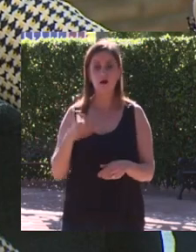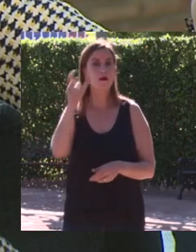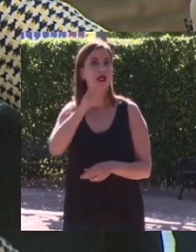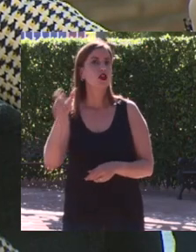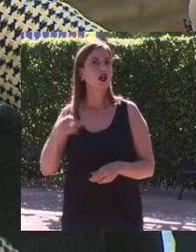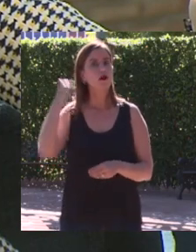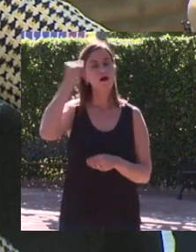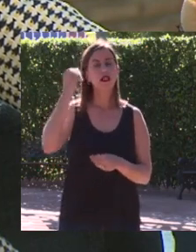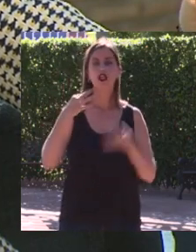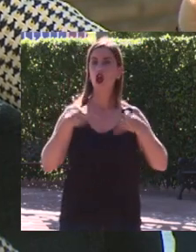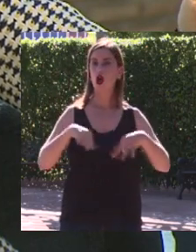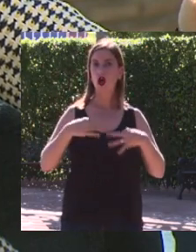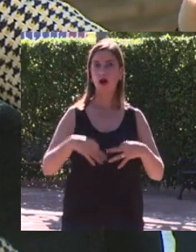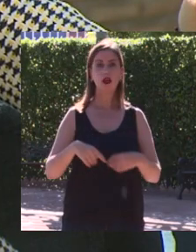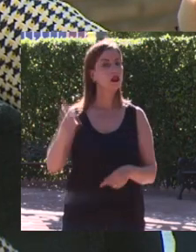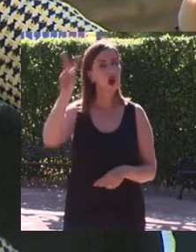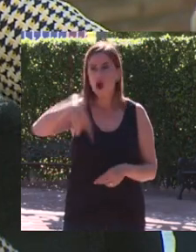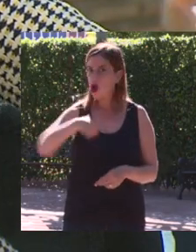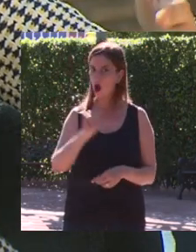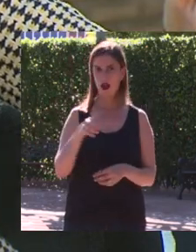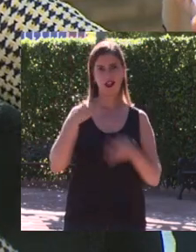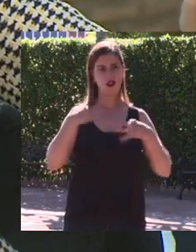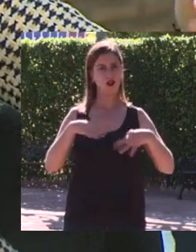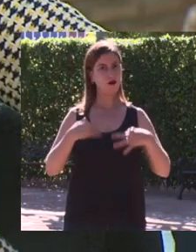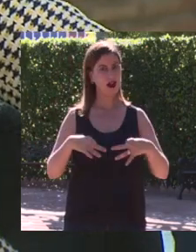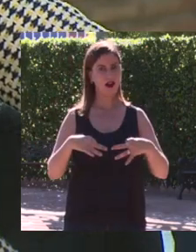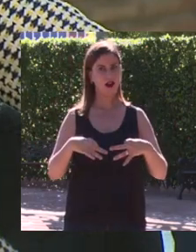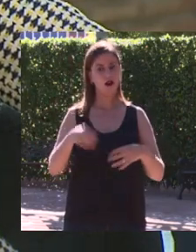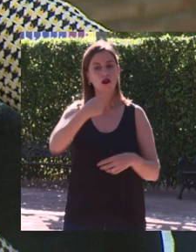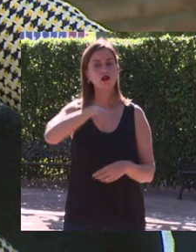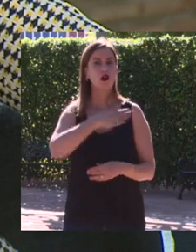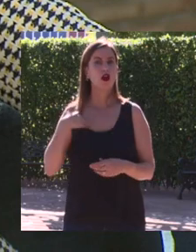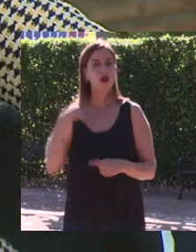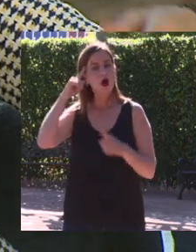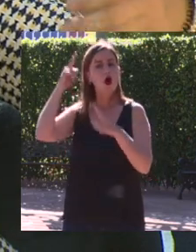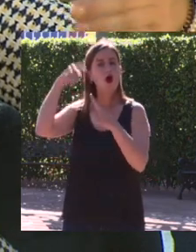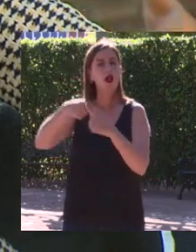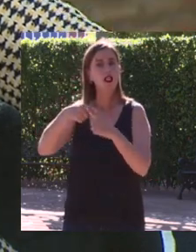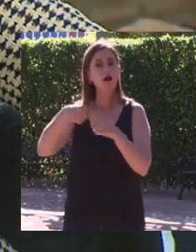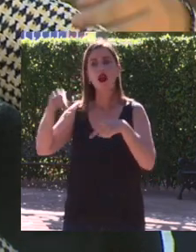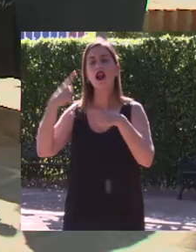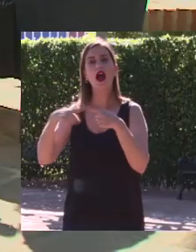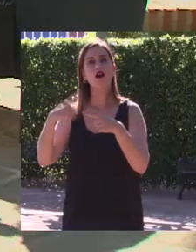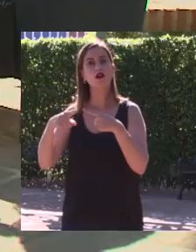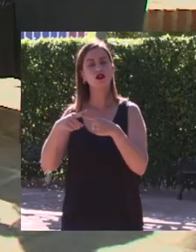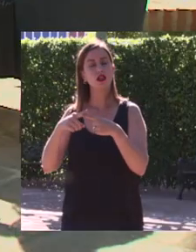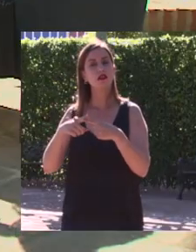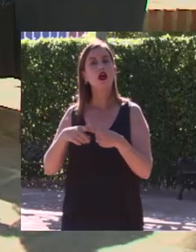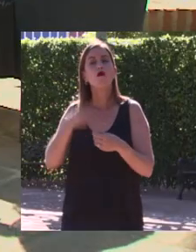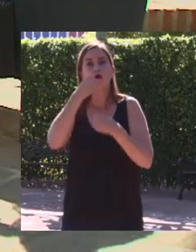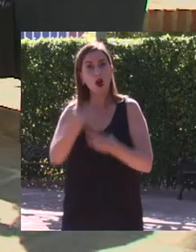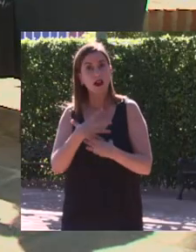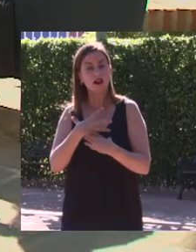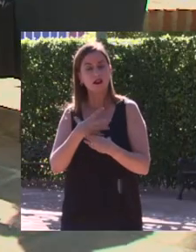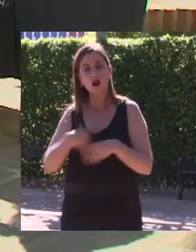pensar que eso es normal y eso no es normal no queremos que pase eso lo que queremos es que las cosas correctas